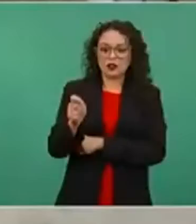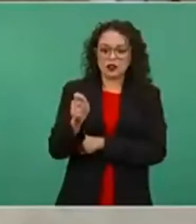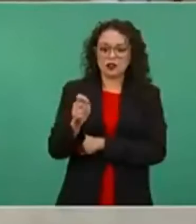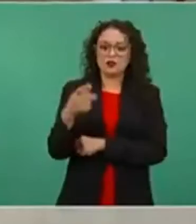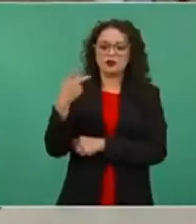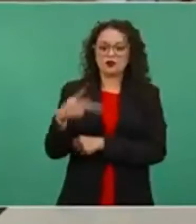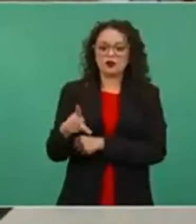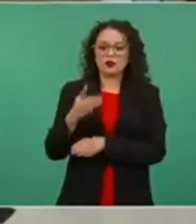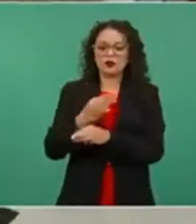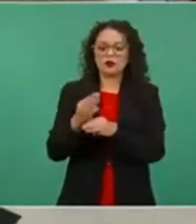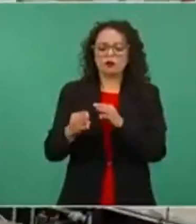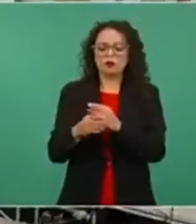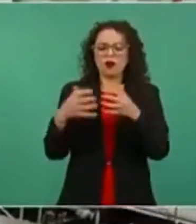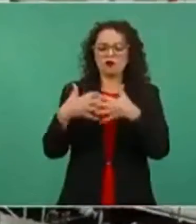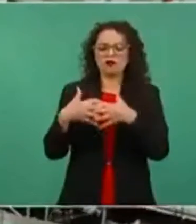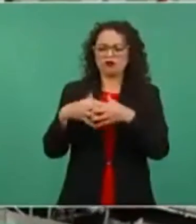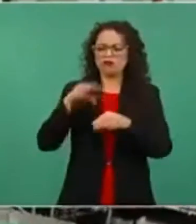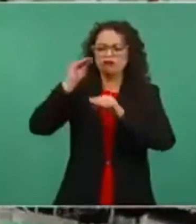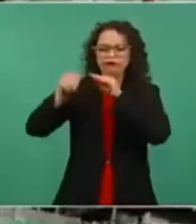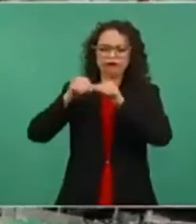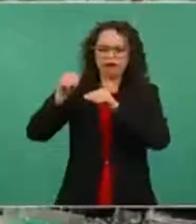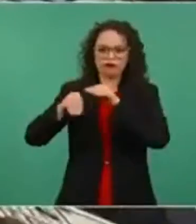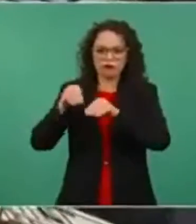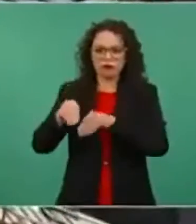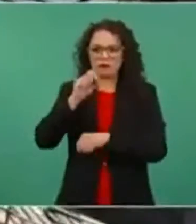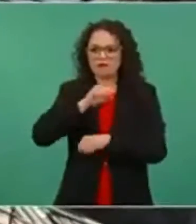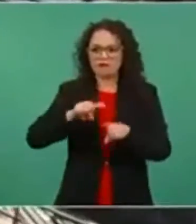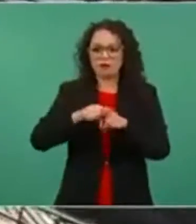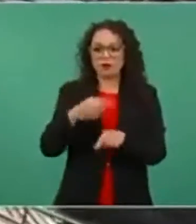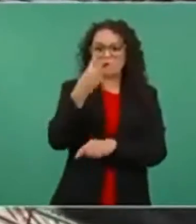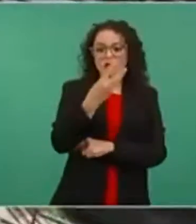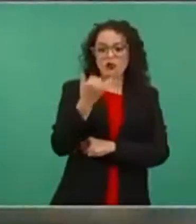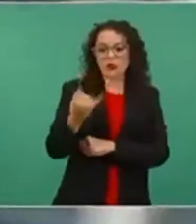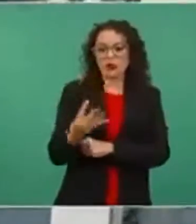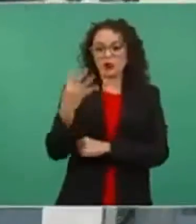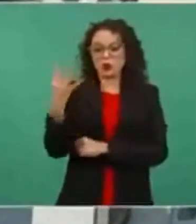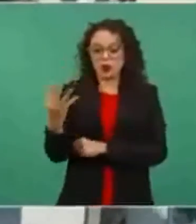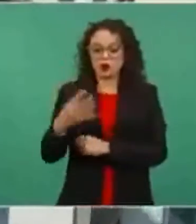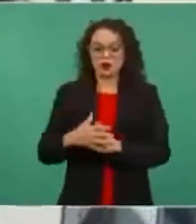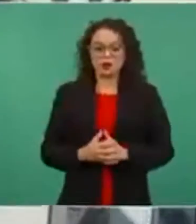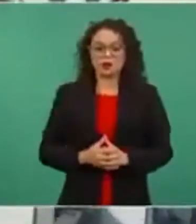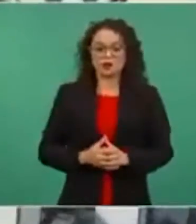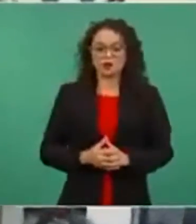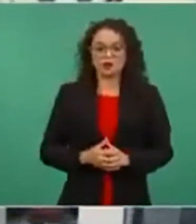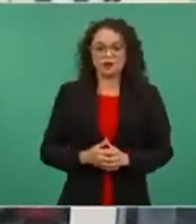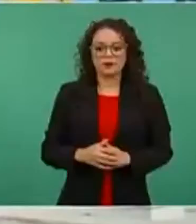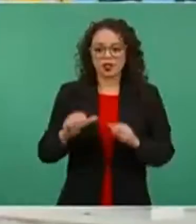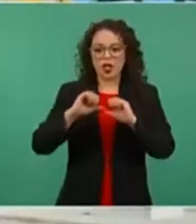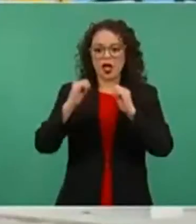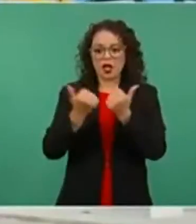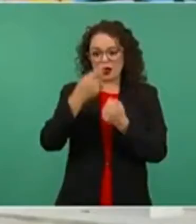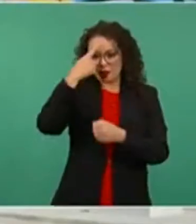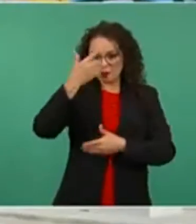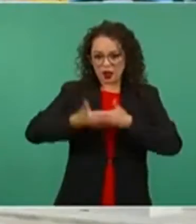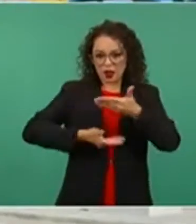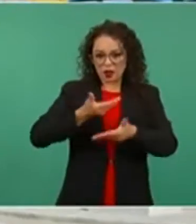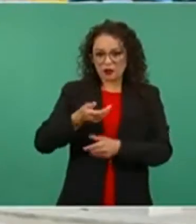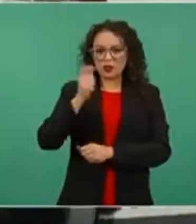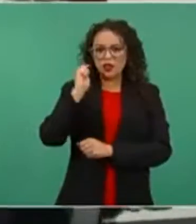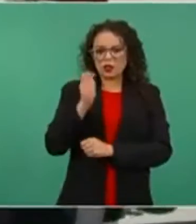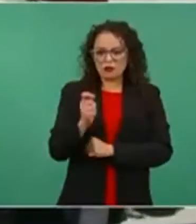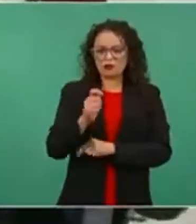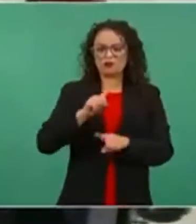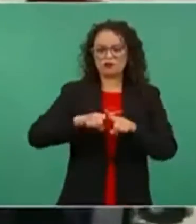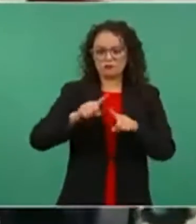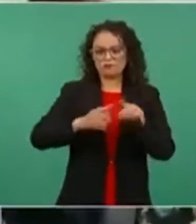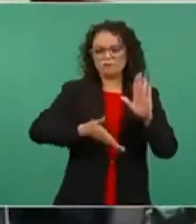equipos en las cimentaciones ya preparadas al igual que en los paquetes 3 y 4 Como parte del área de servicio se avanza en la construcción de